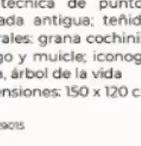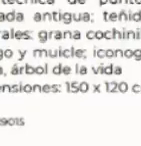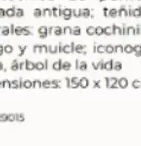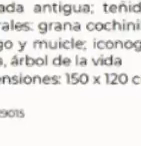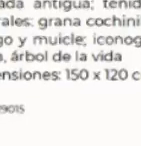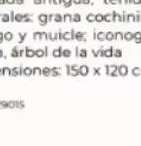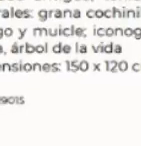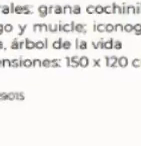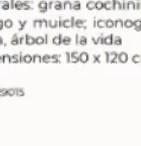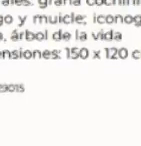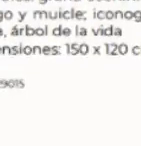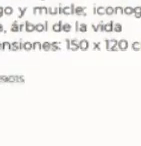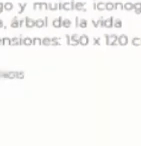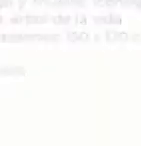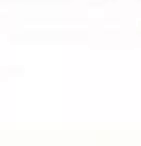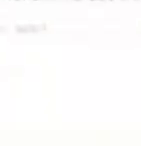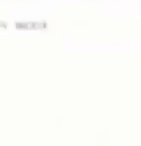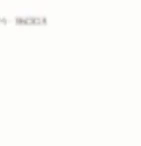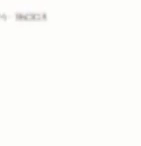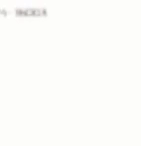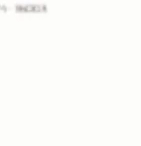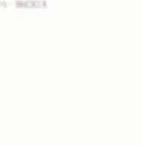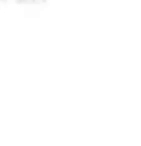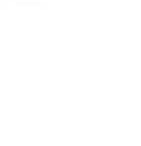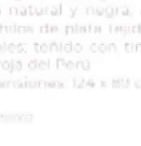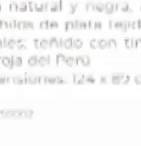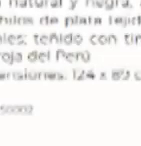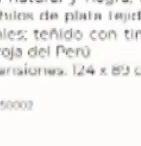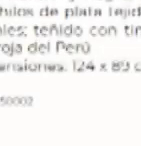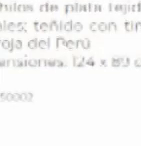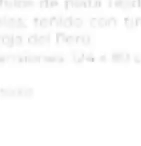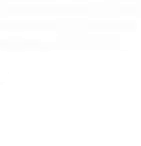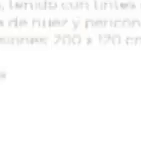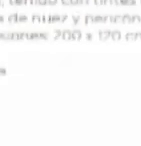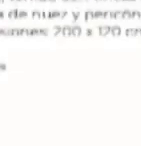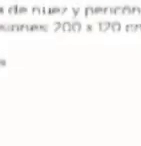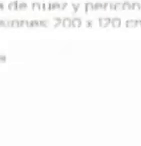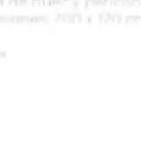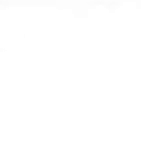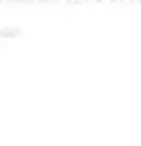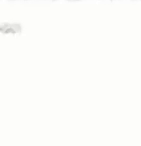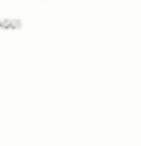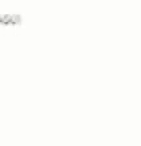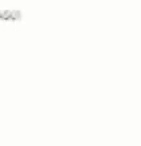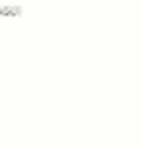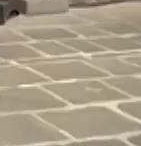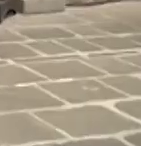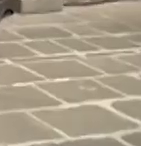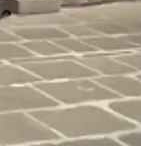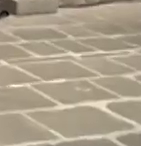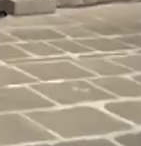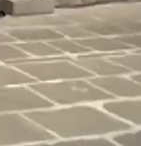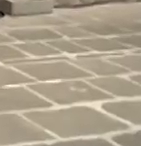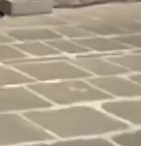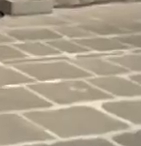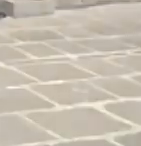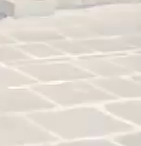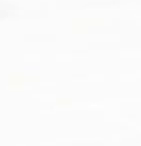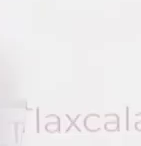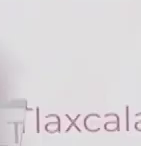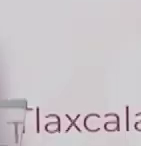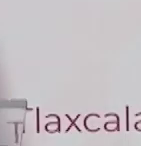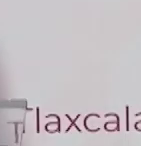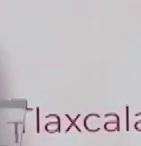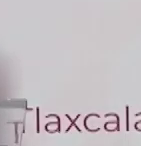artesanos que ganaron, dos son de Puebla, dos de Michoacán, uno de Coahuila, uno de Morelos, uno de Jalisco y ocho de Tlaxcala.